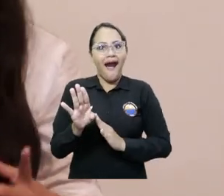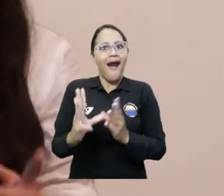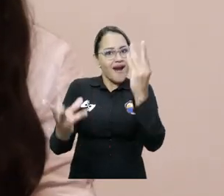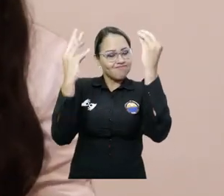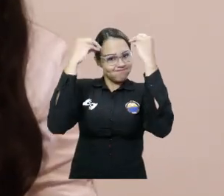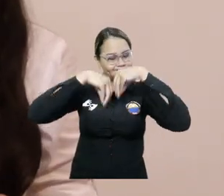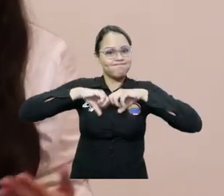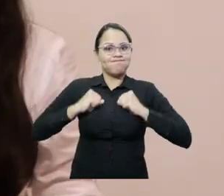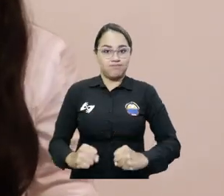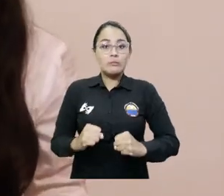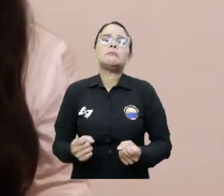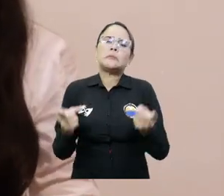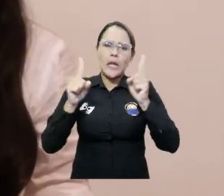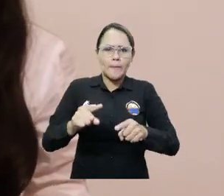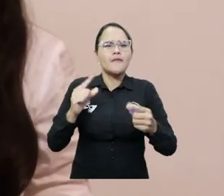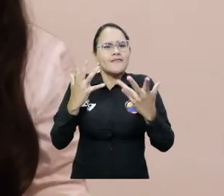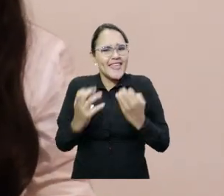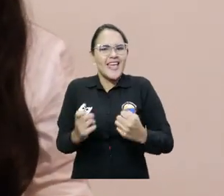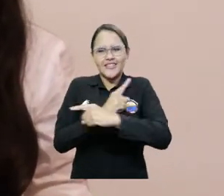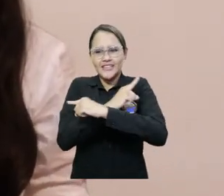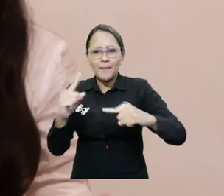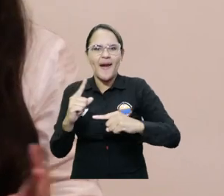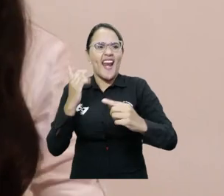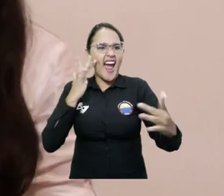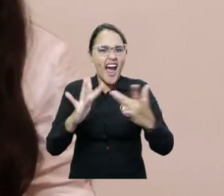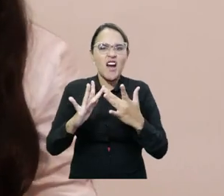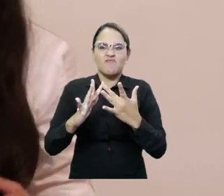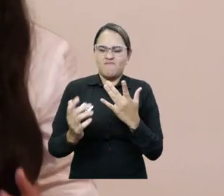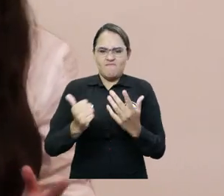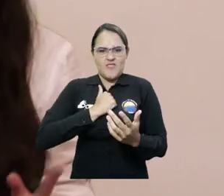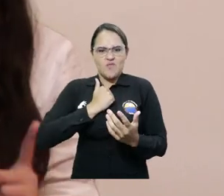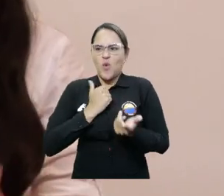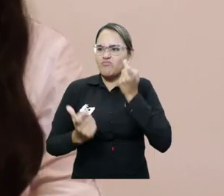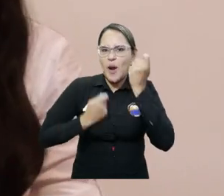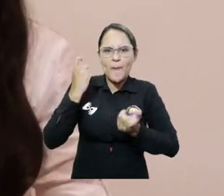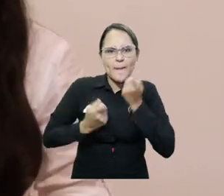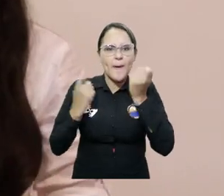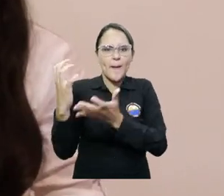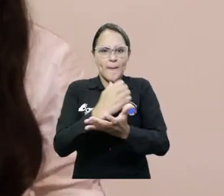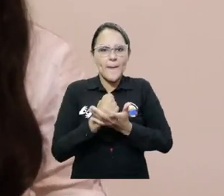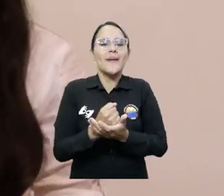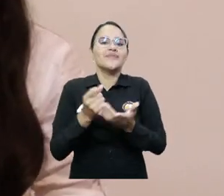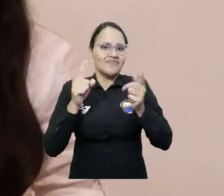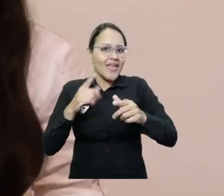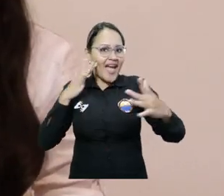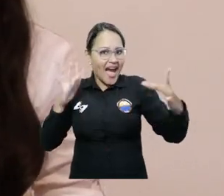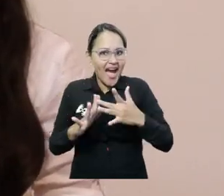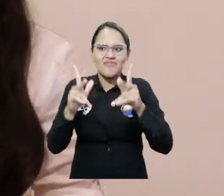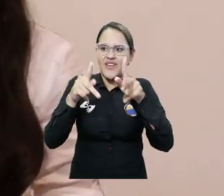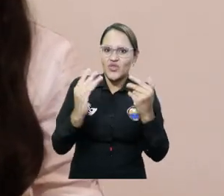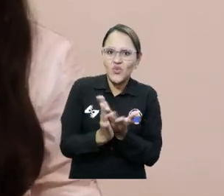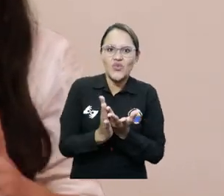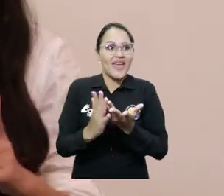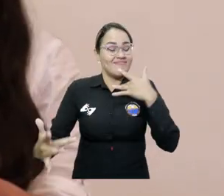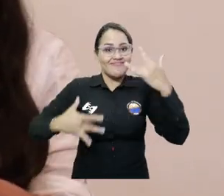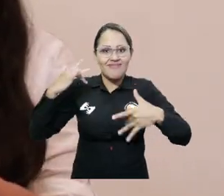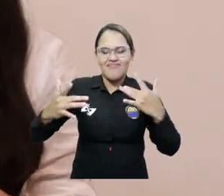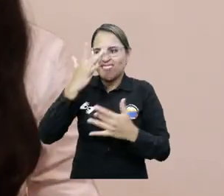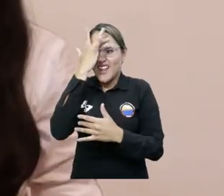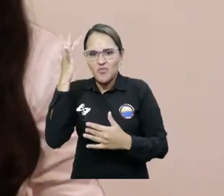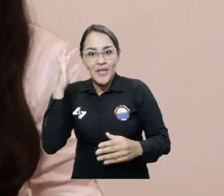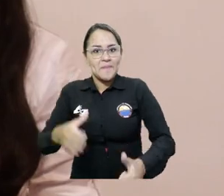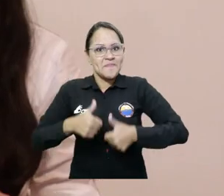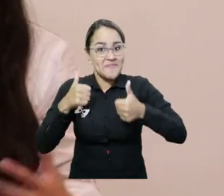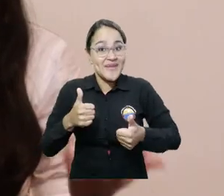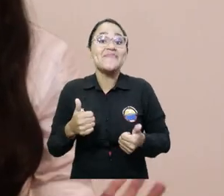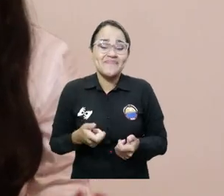lograr cambios significativos y hacer de nuestra Facultad de Humanidades un lugar donde cada voz cuente. Porque recuerda que Botana del 02 Construimos